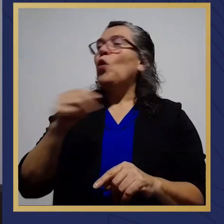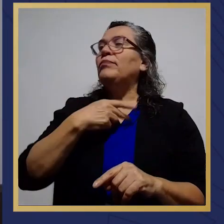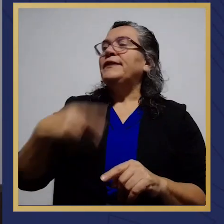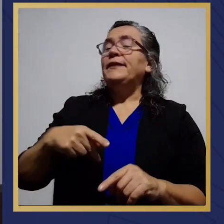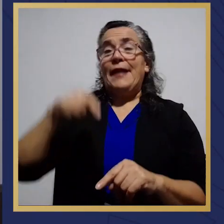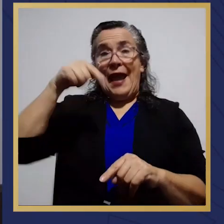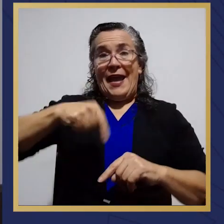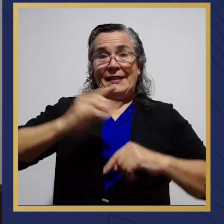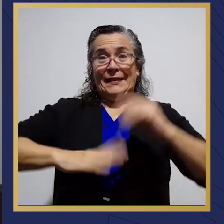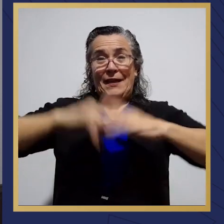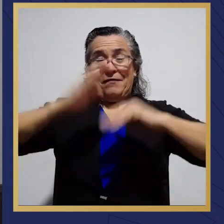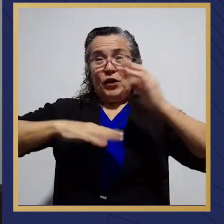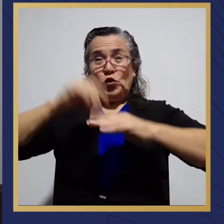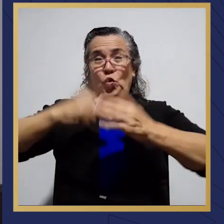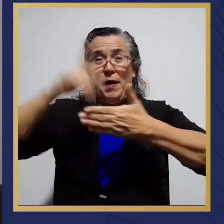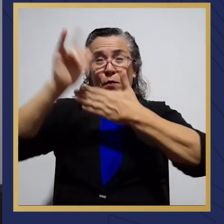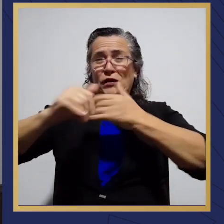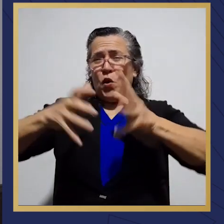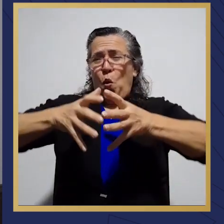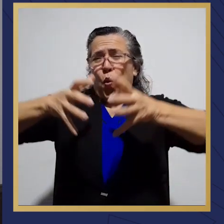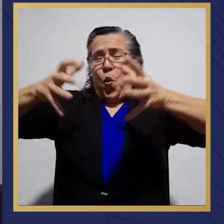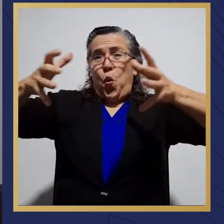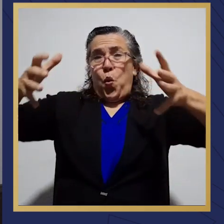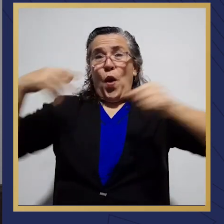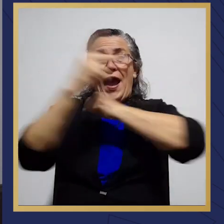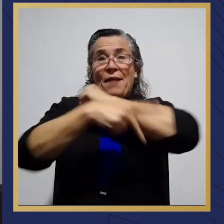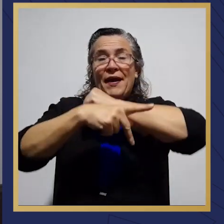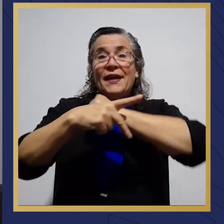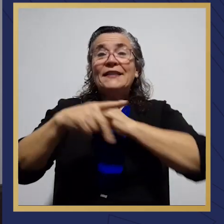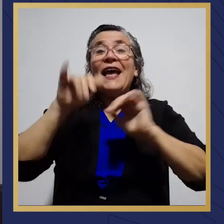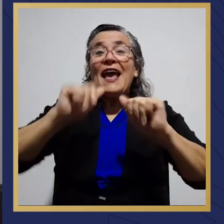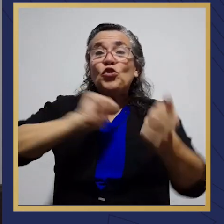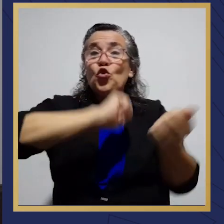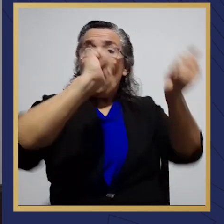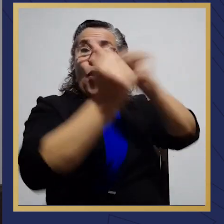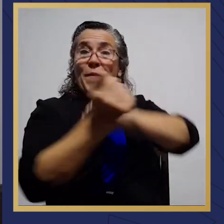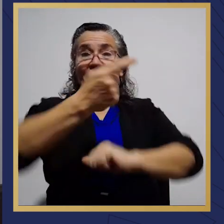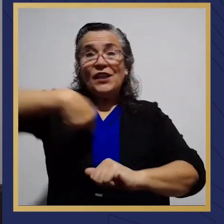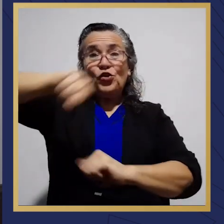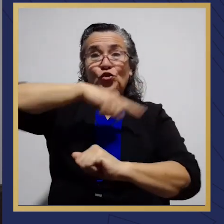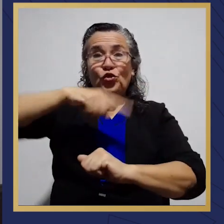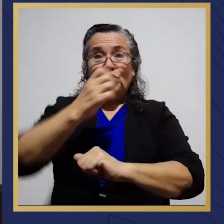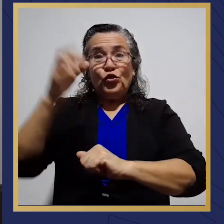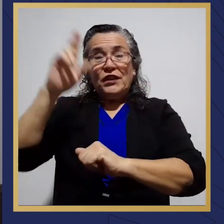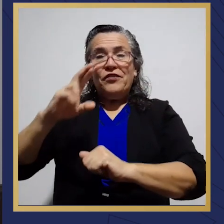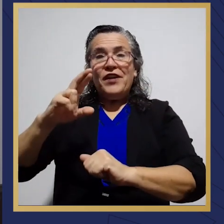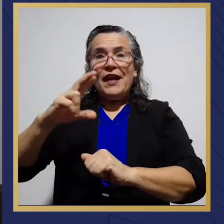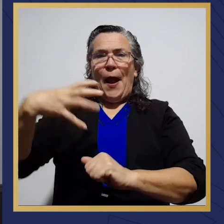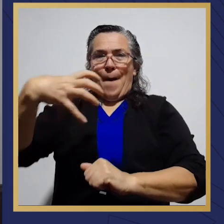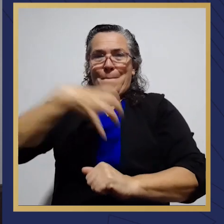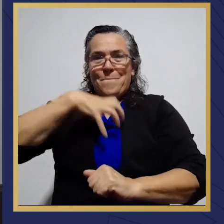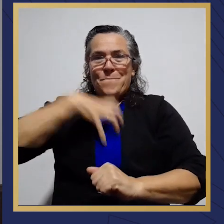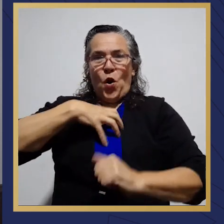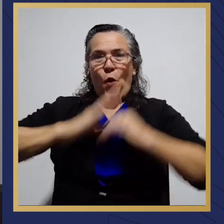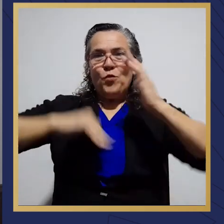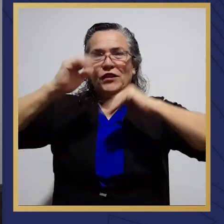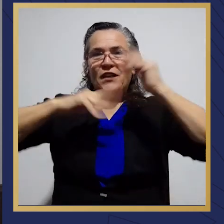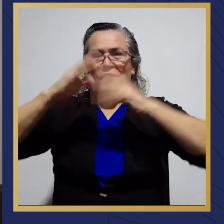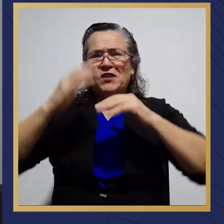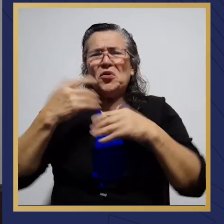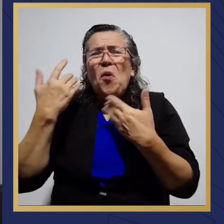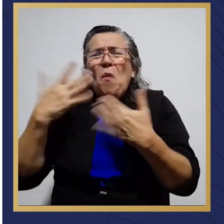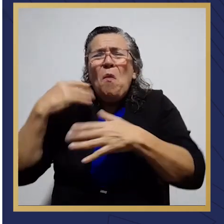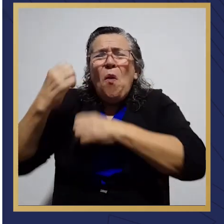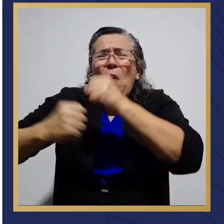más grandes del país. Nos convertirá en propietarios de una vez por todas de los edificios que